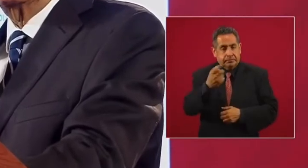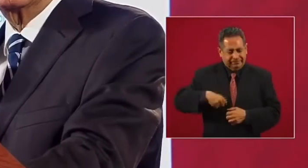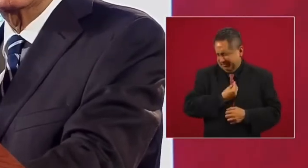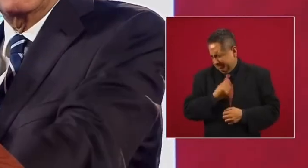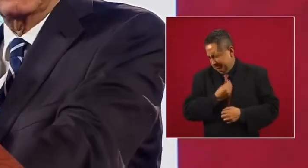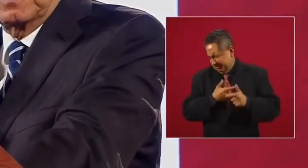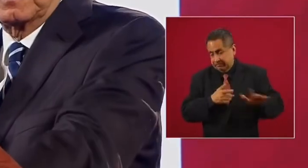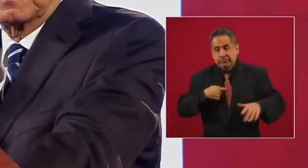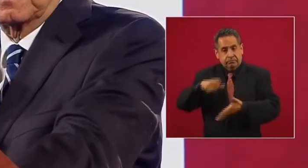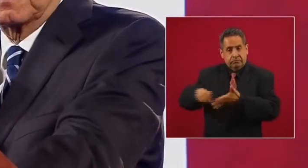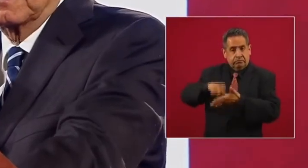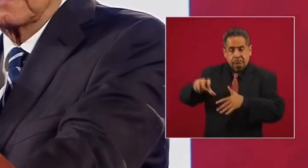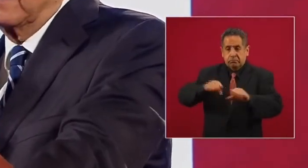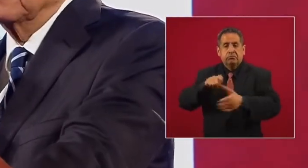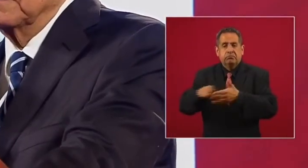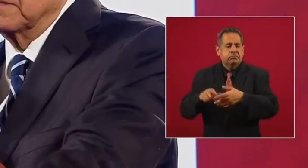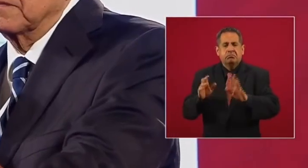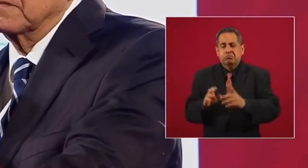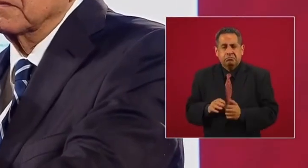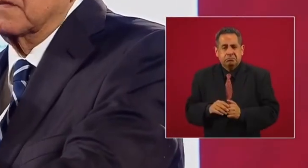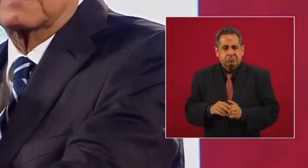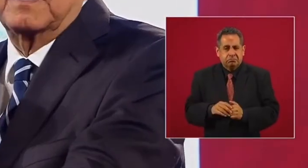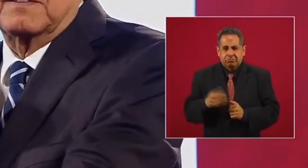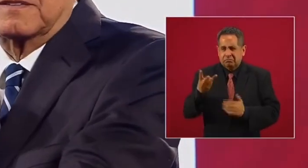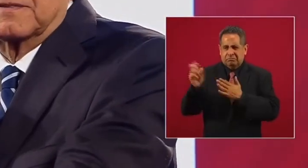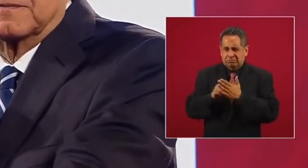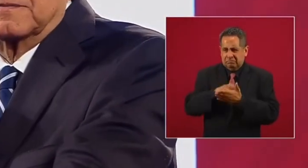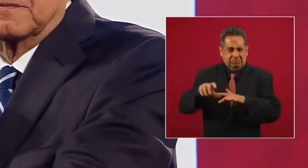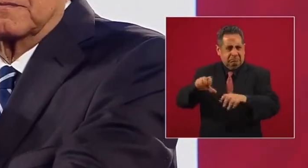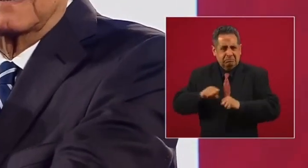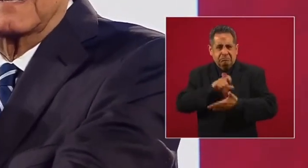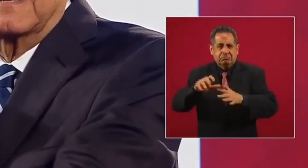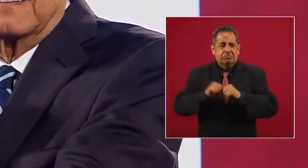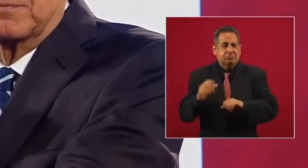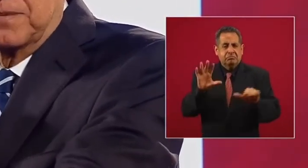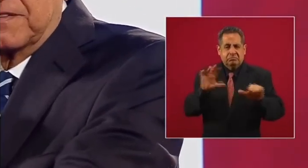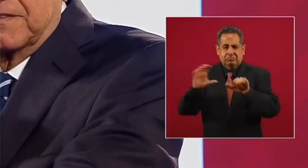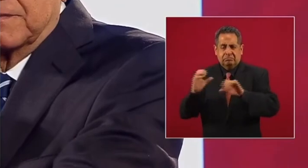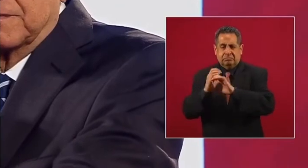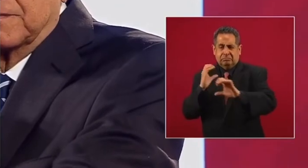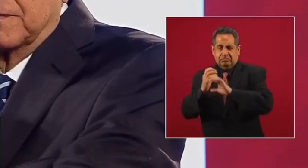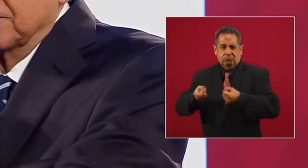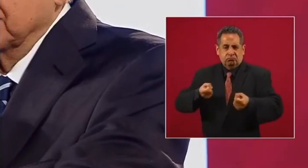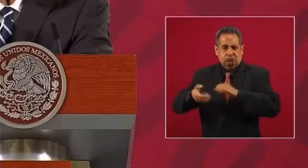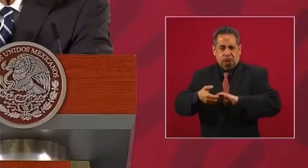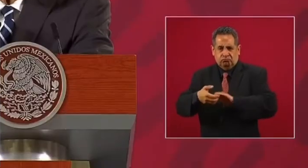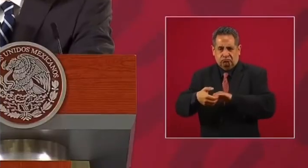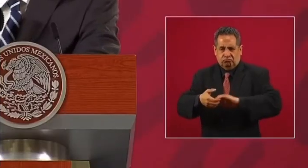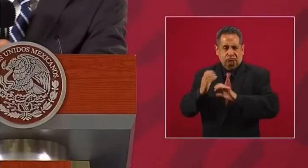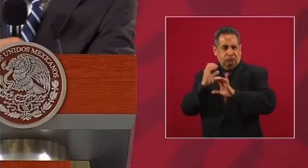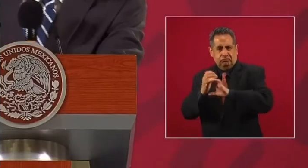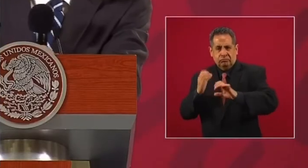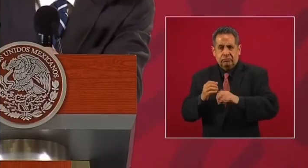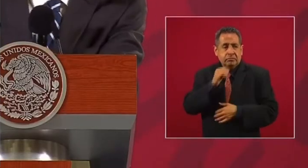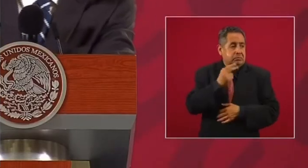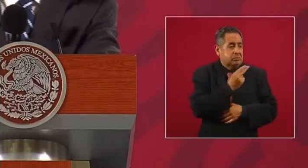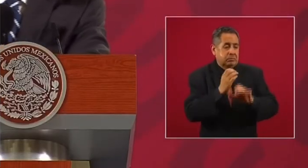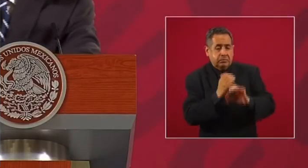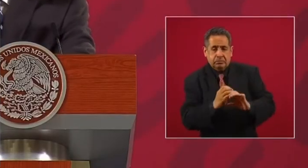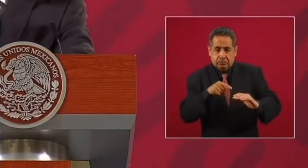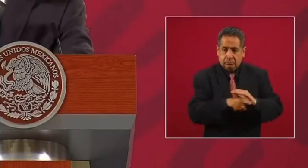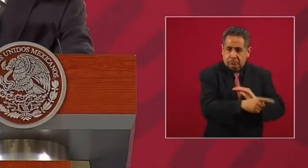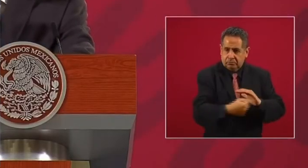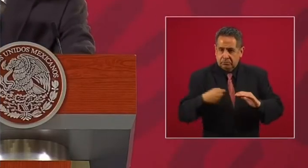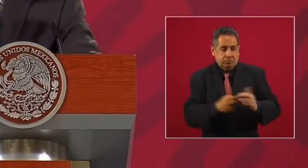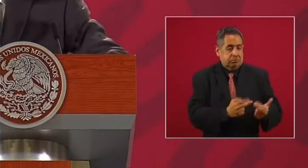y se adquirieron en tres meses más de 600 pipas, para no depender solo de los